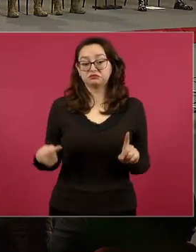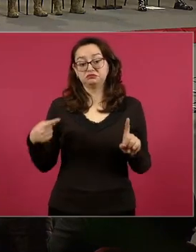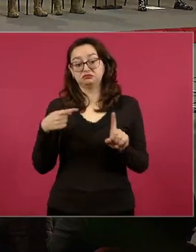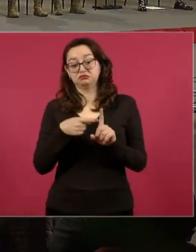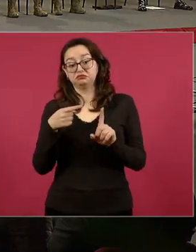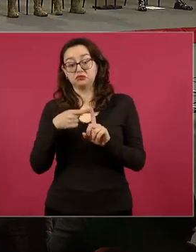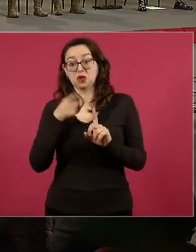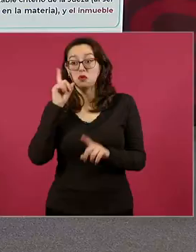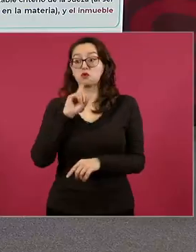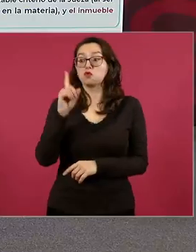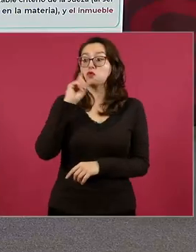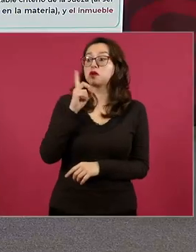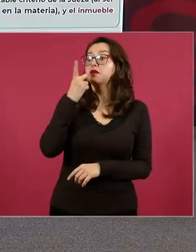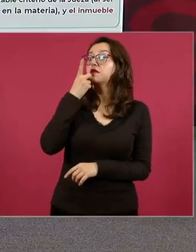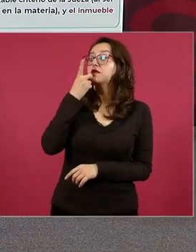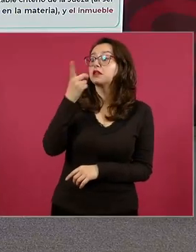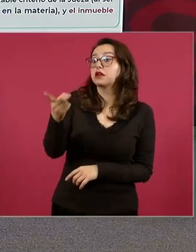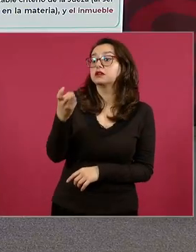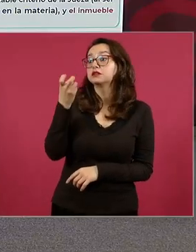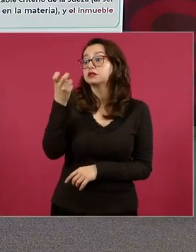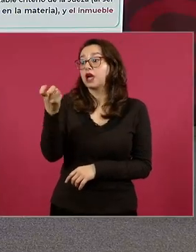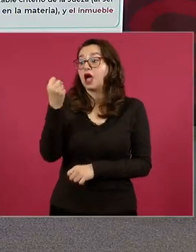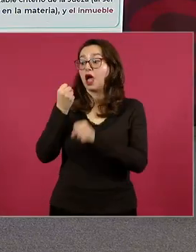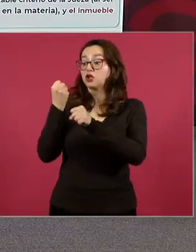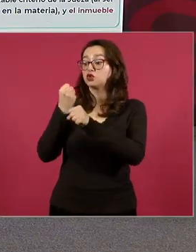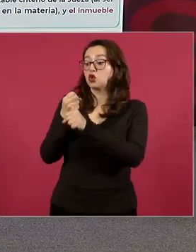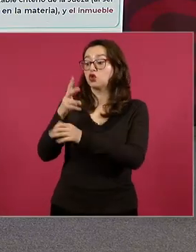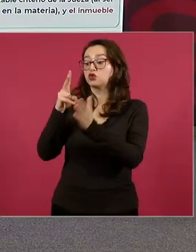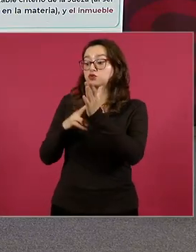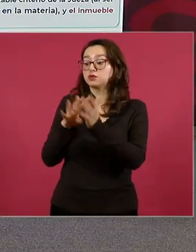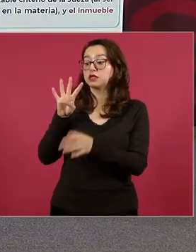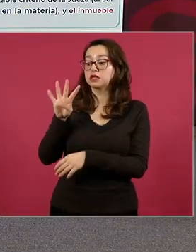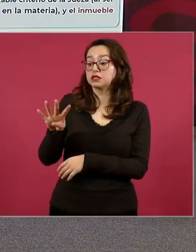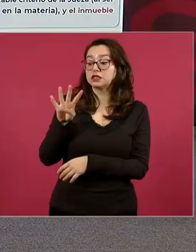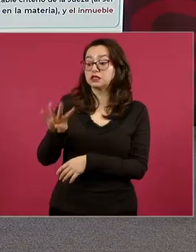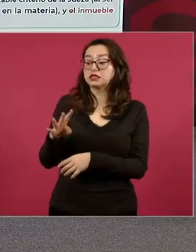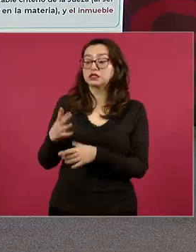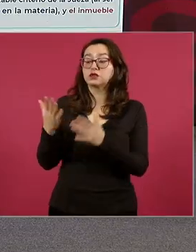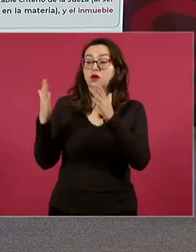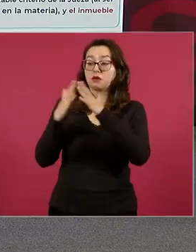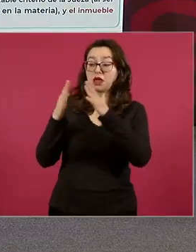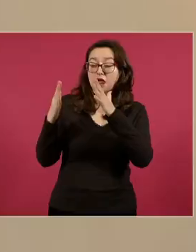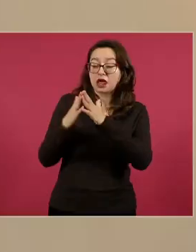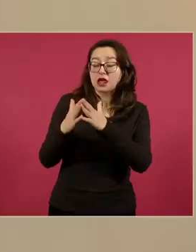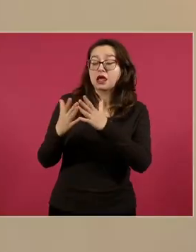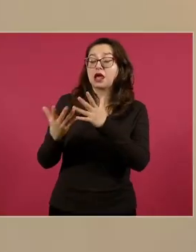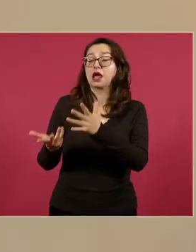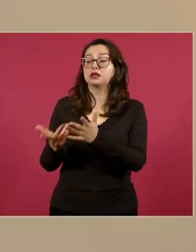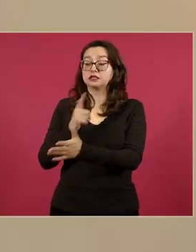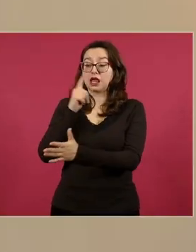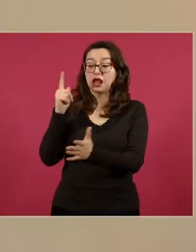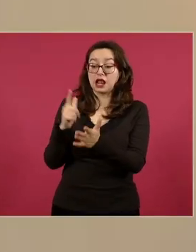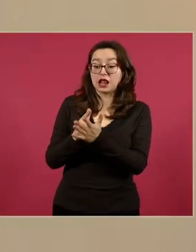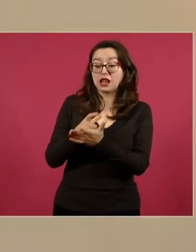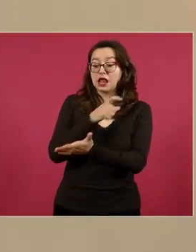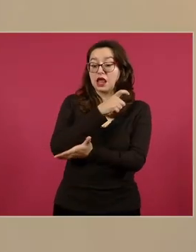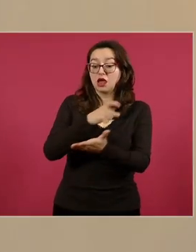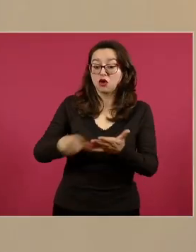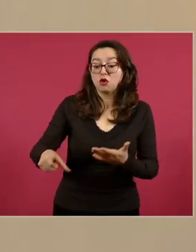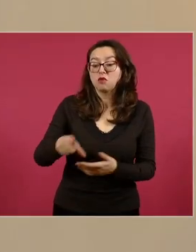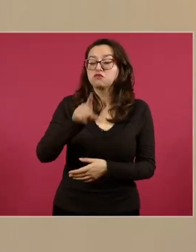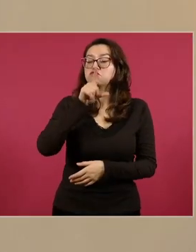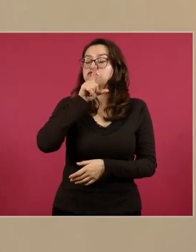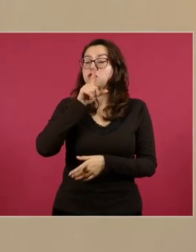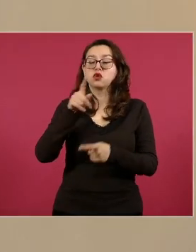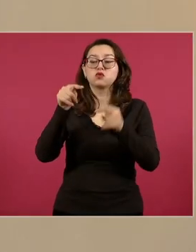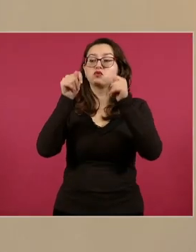normatividad de extinción de dominio del año 2019 porque la adquisición del inmueble se realizó en el año 2012.